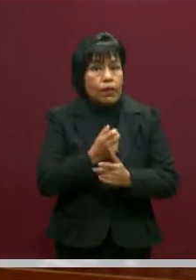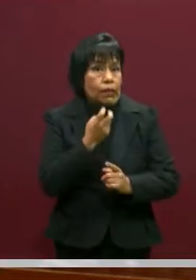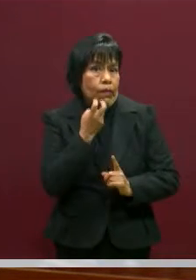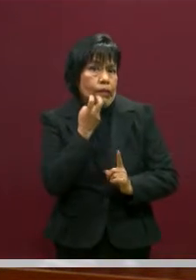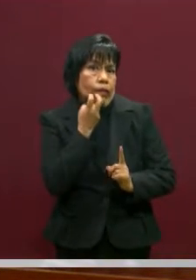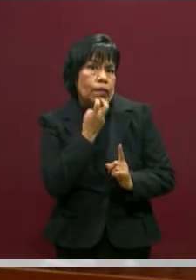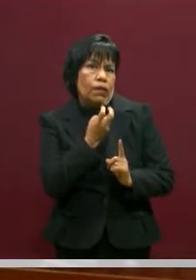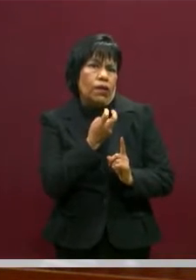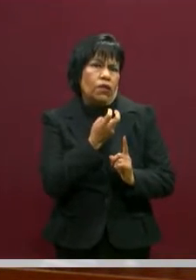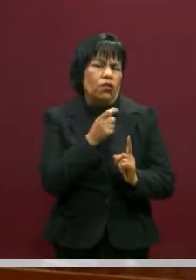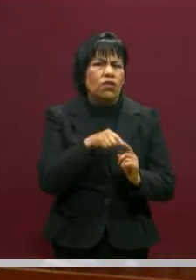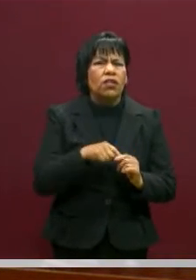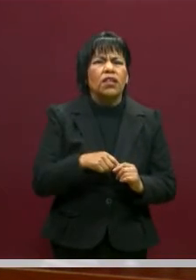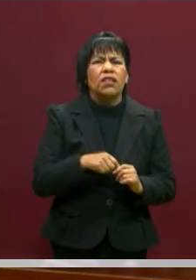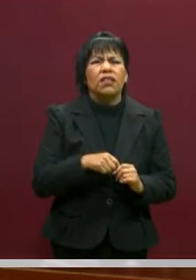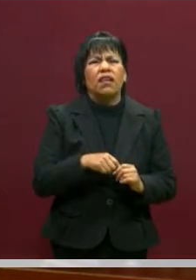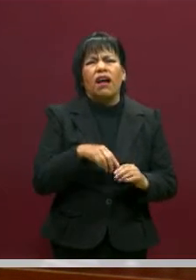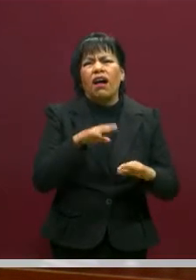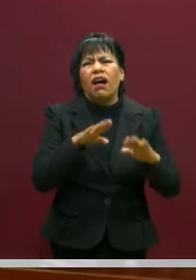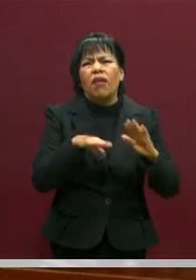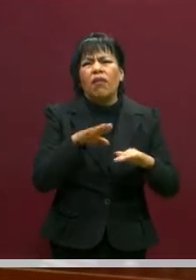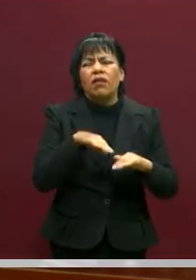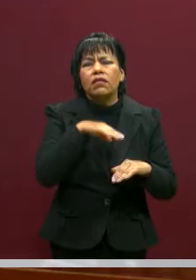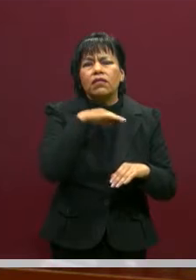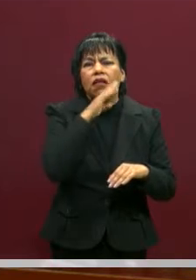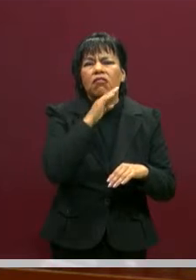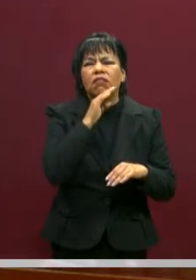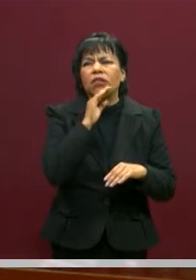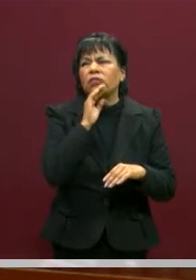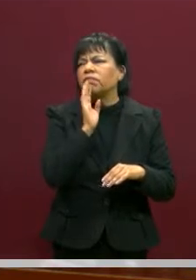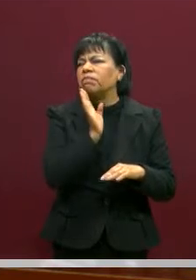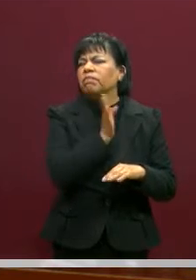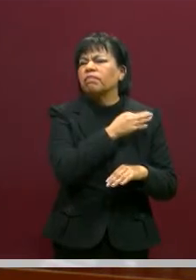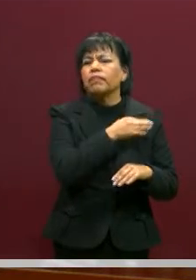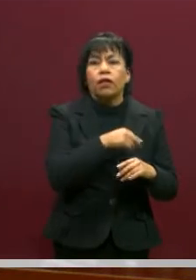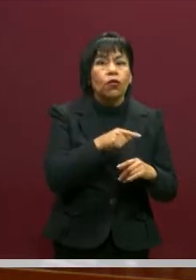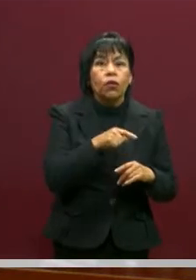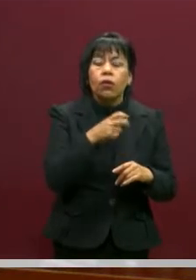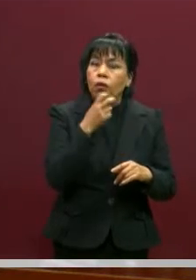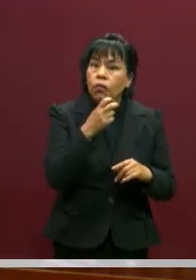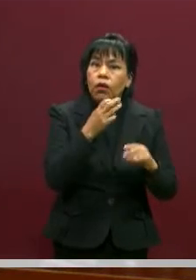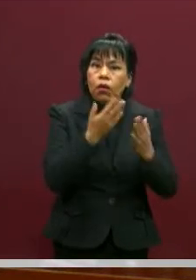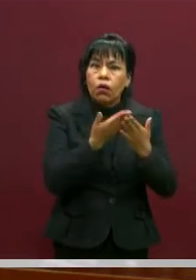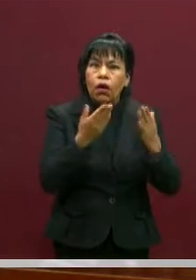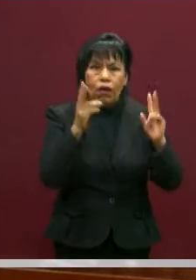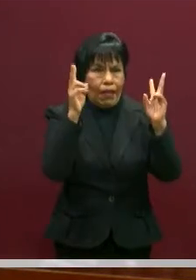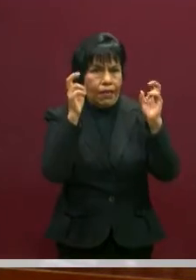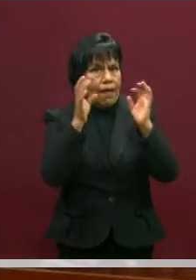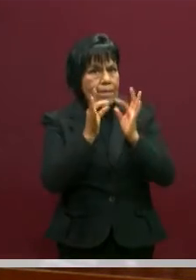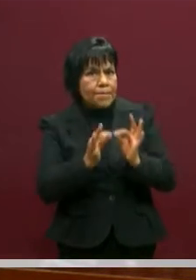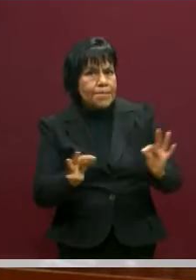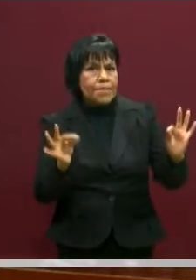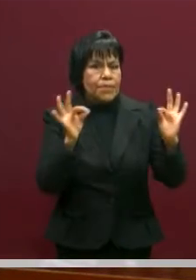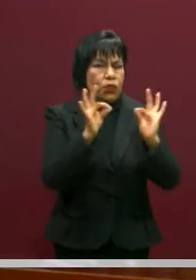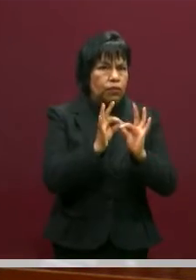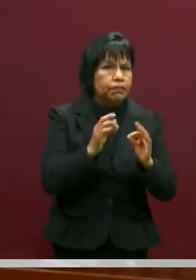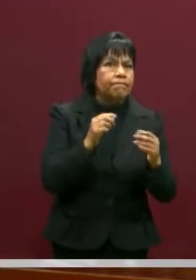como descuidado en la educación. Por eso le pongo tanto énfasis. Luego,